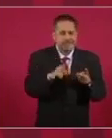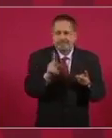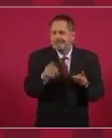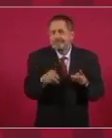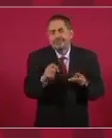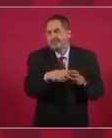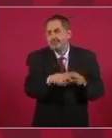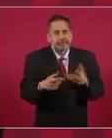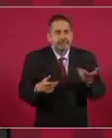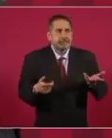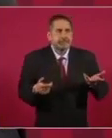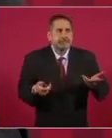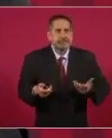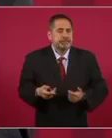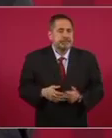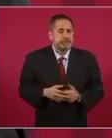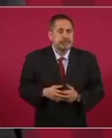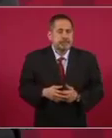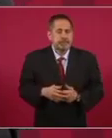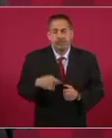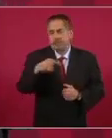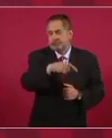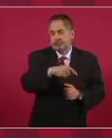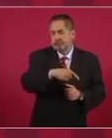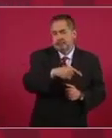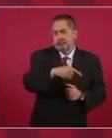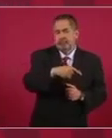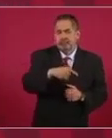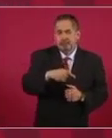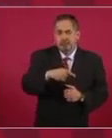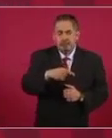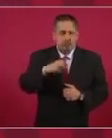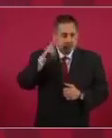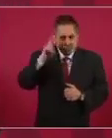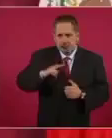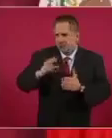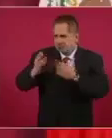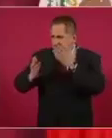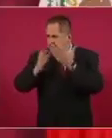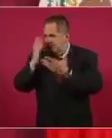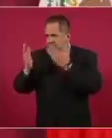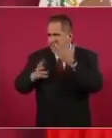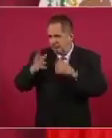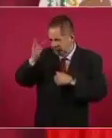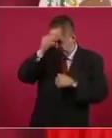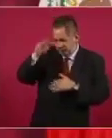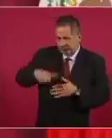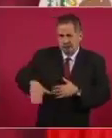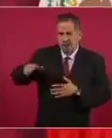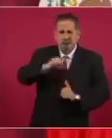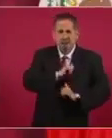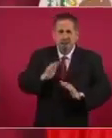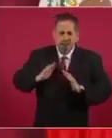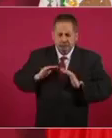hicieron ninguna carrera en lo militar,